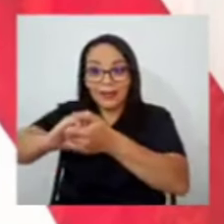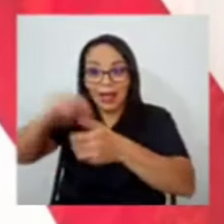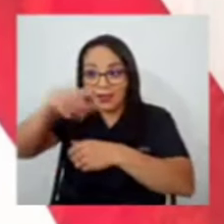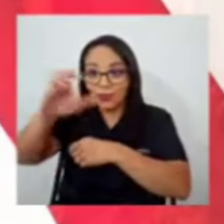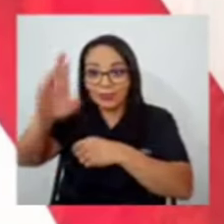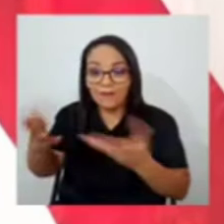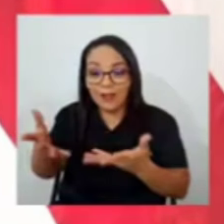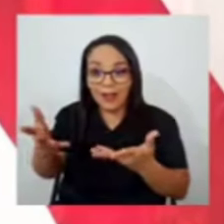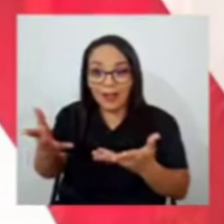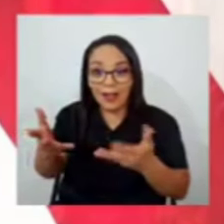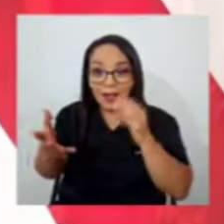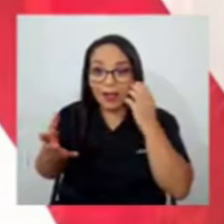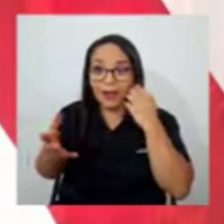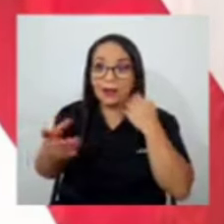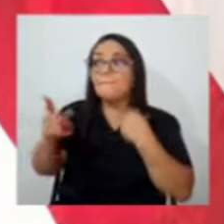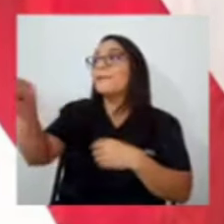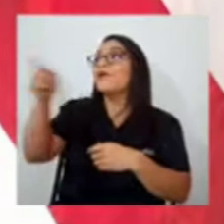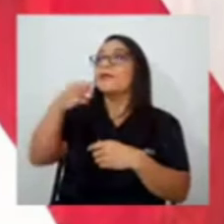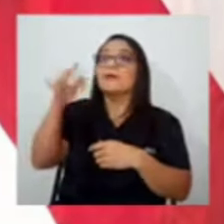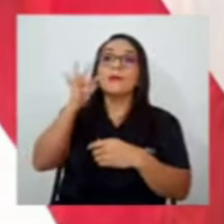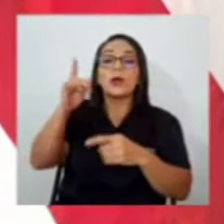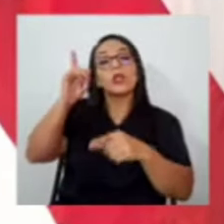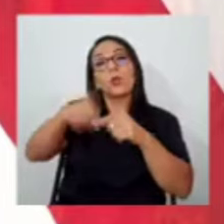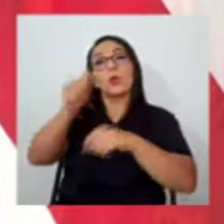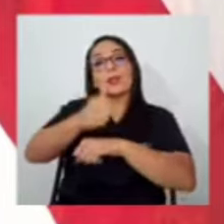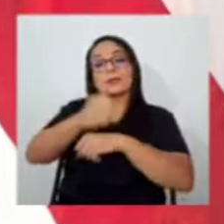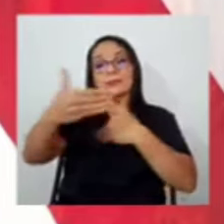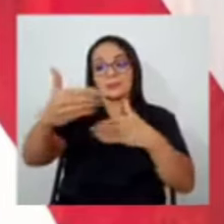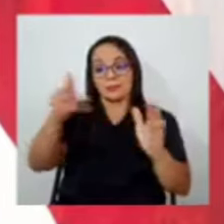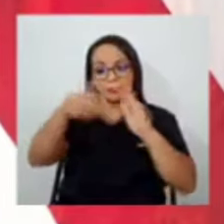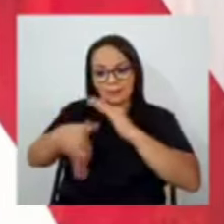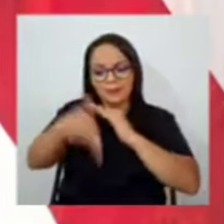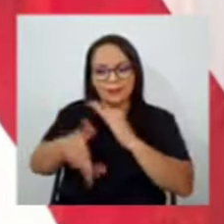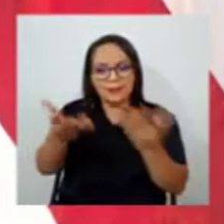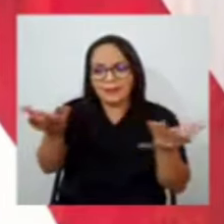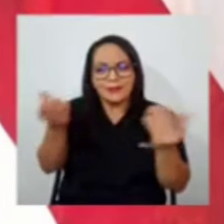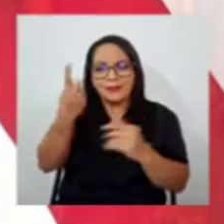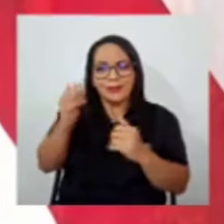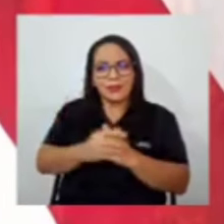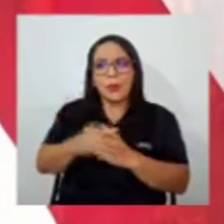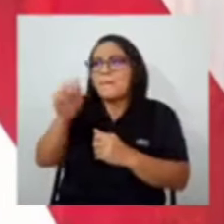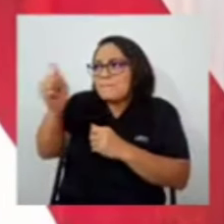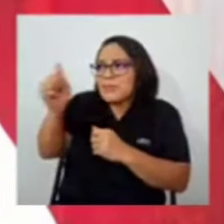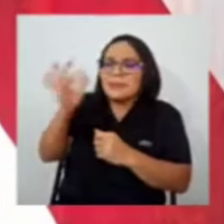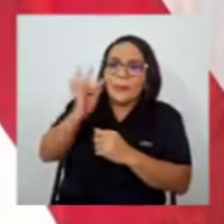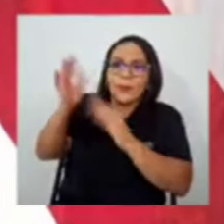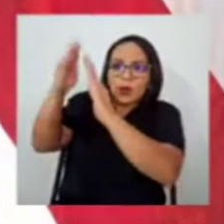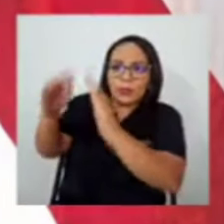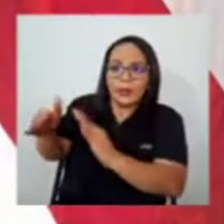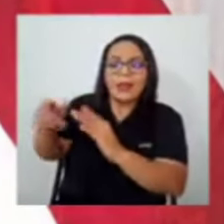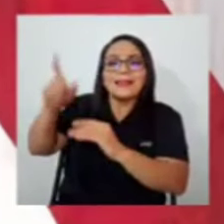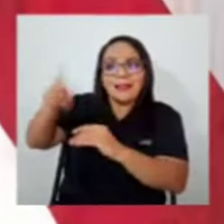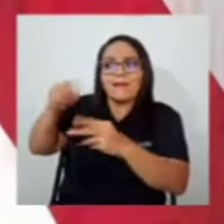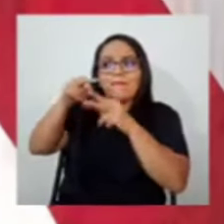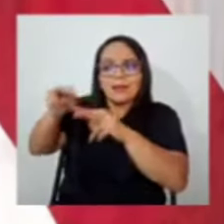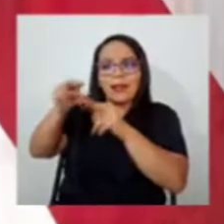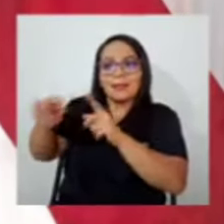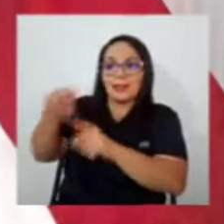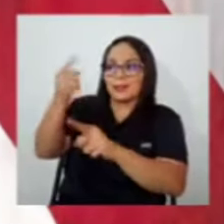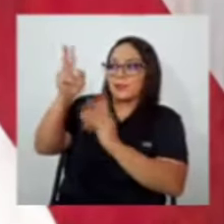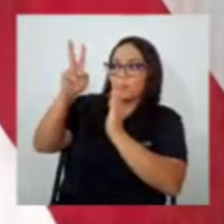poner escáneres. ¿Cuándo la misma Contralora debería haber estado vigilante que desde el 2004 y 2007,